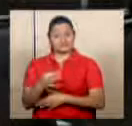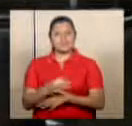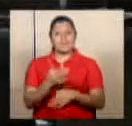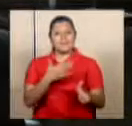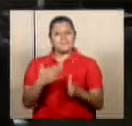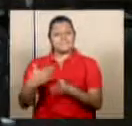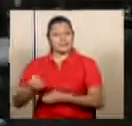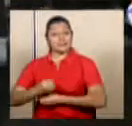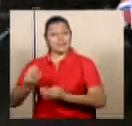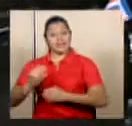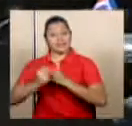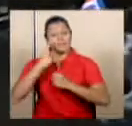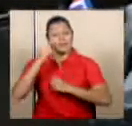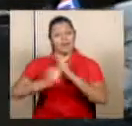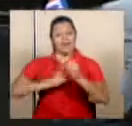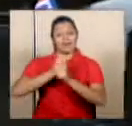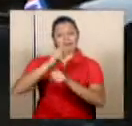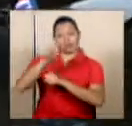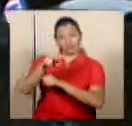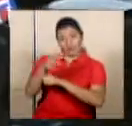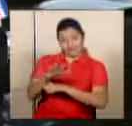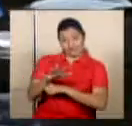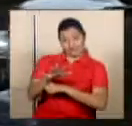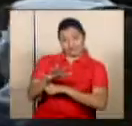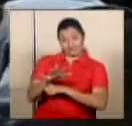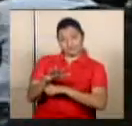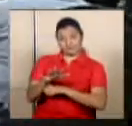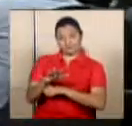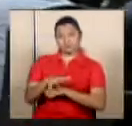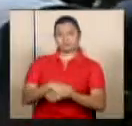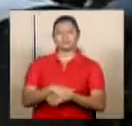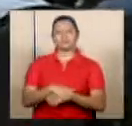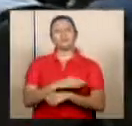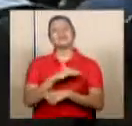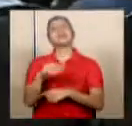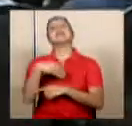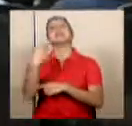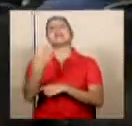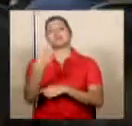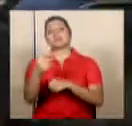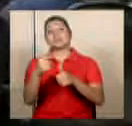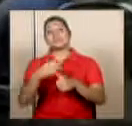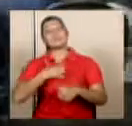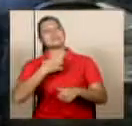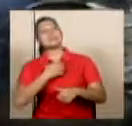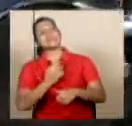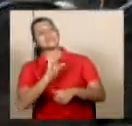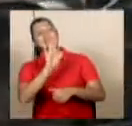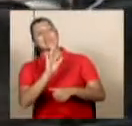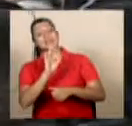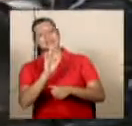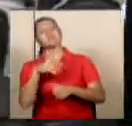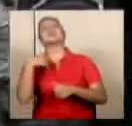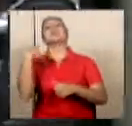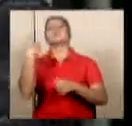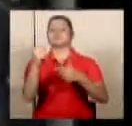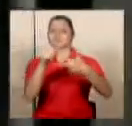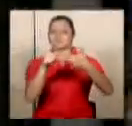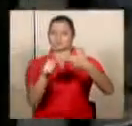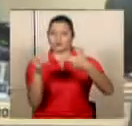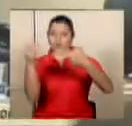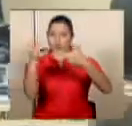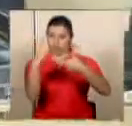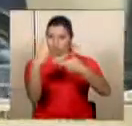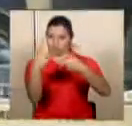del año 2015 ante el plenario legislativo y después vinieron dos apelaciones más repetidas también para el lunes decir